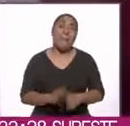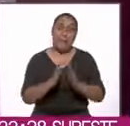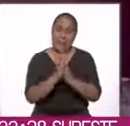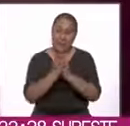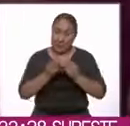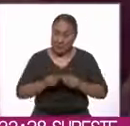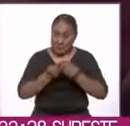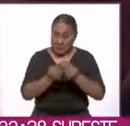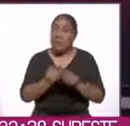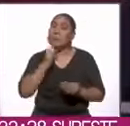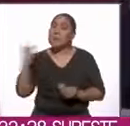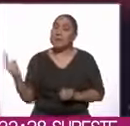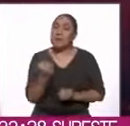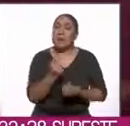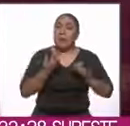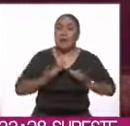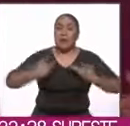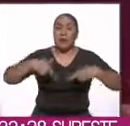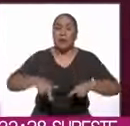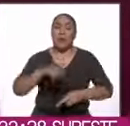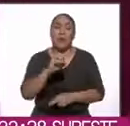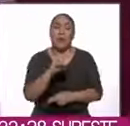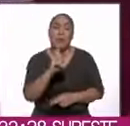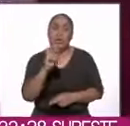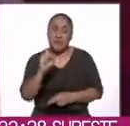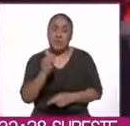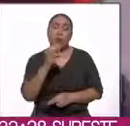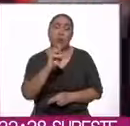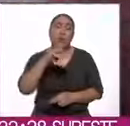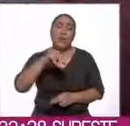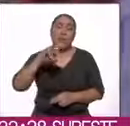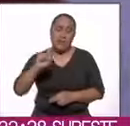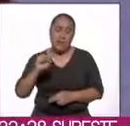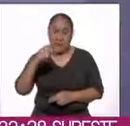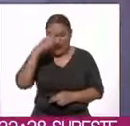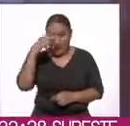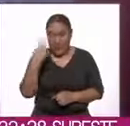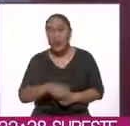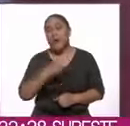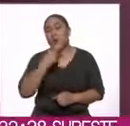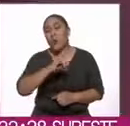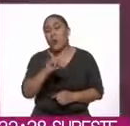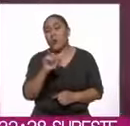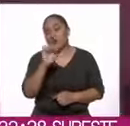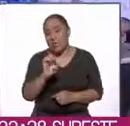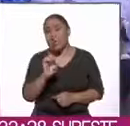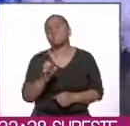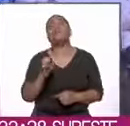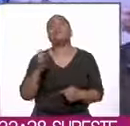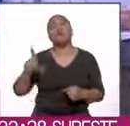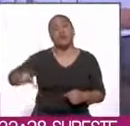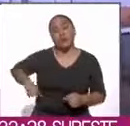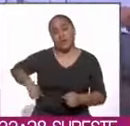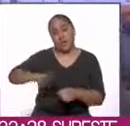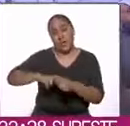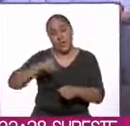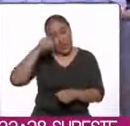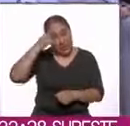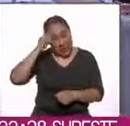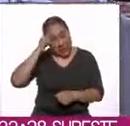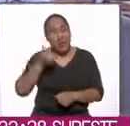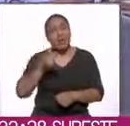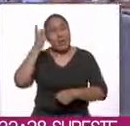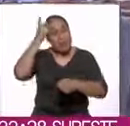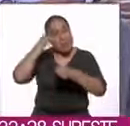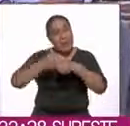presentación asistió el representante de la OPS y la OMS en México, José Moya, gobernador es yaqui y el director